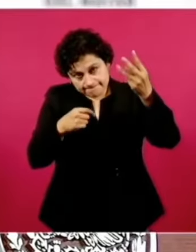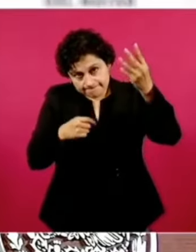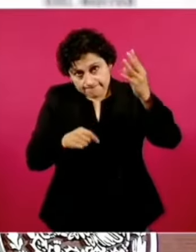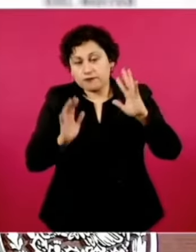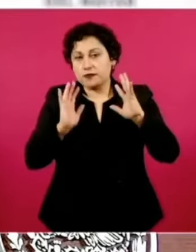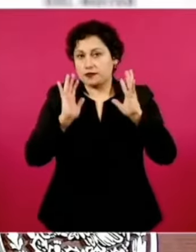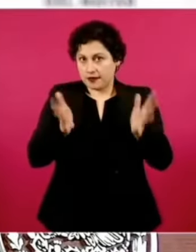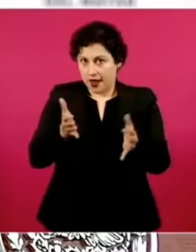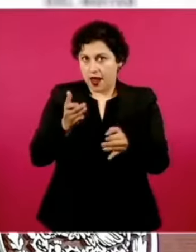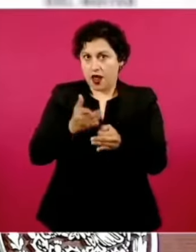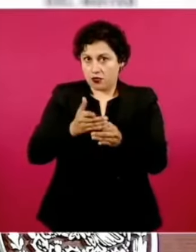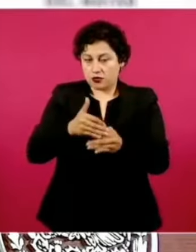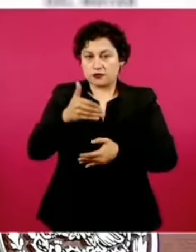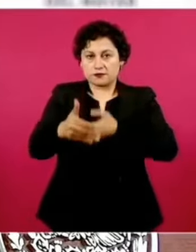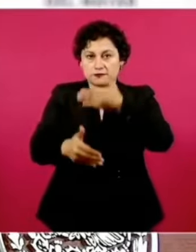principios de septiembre.